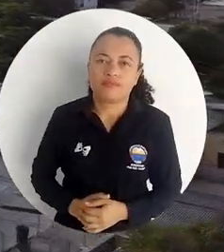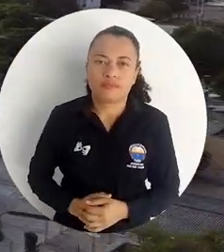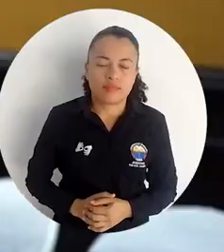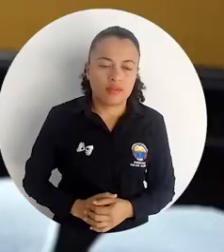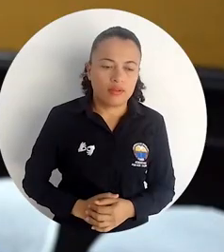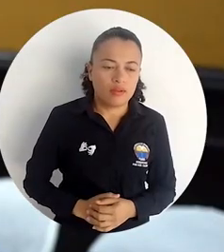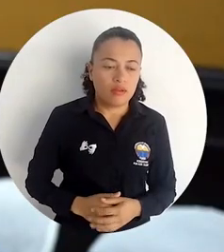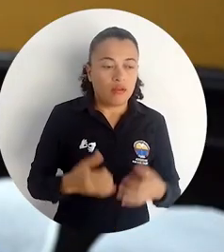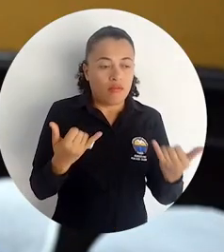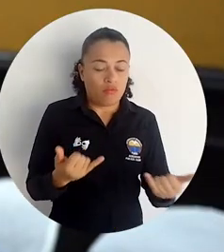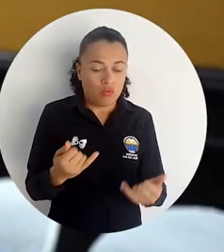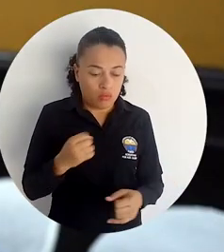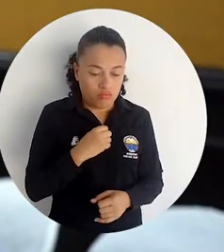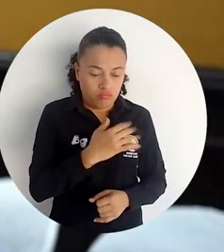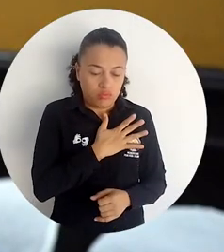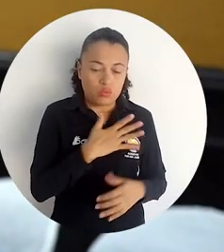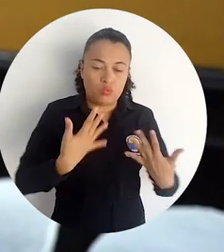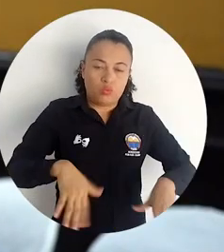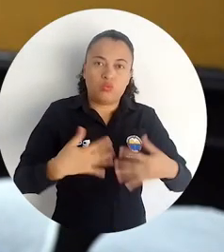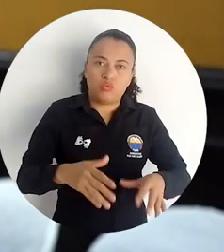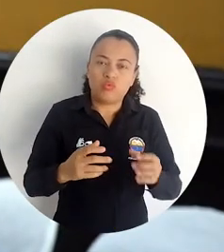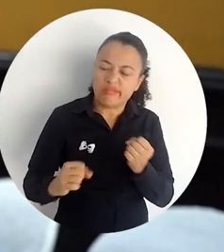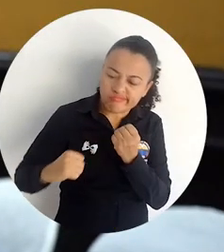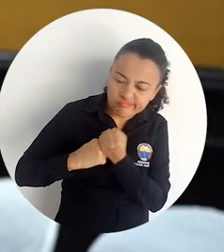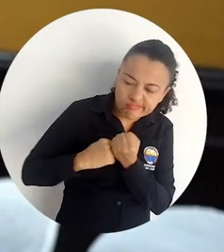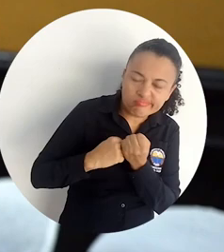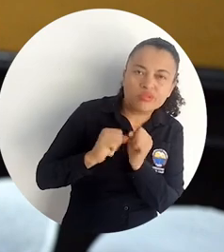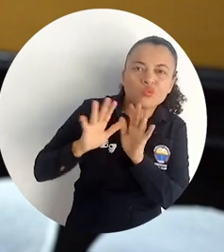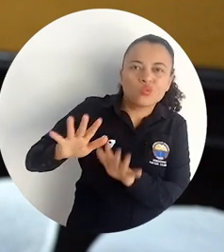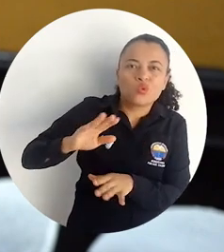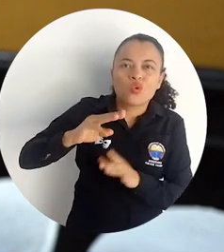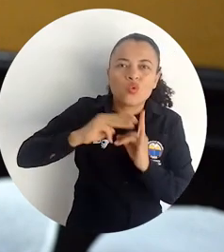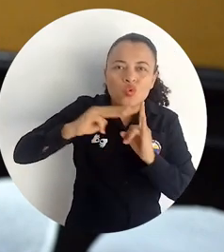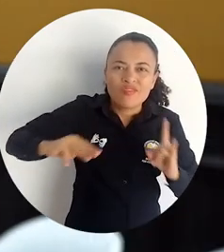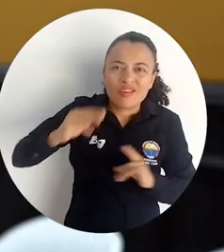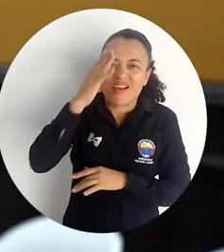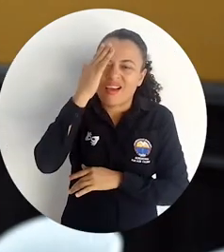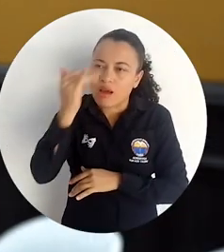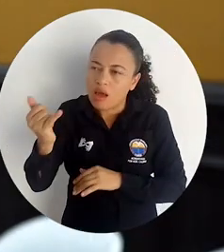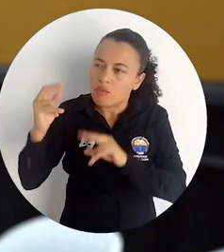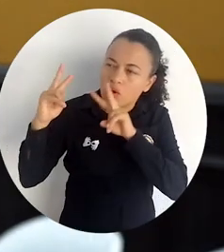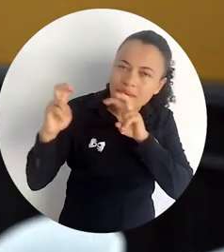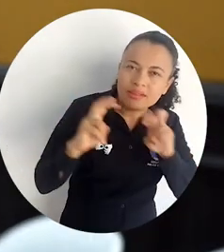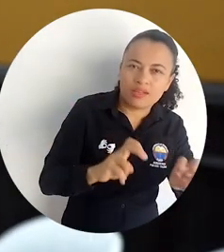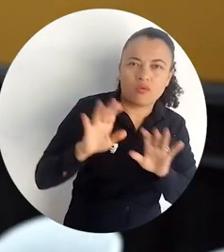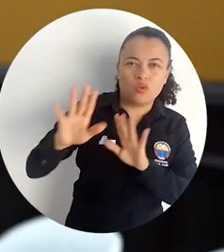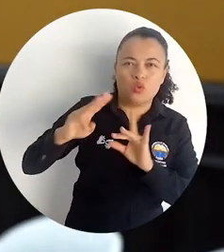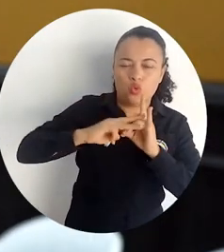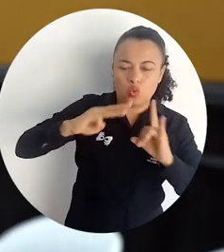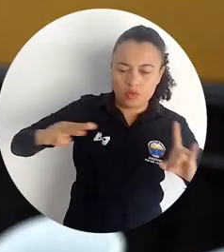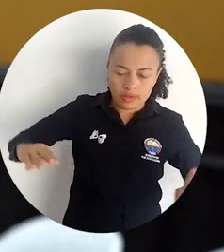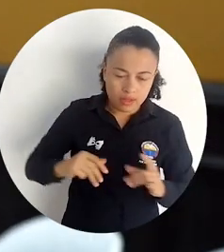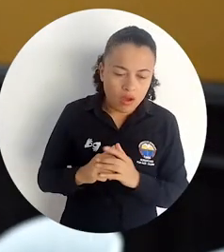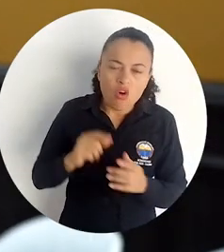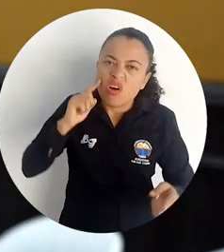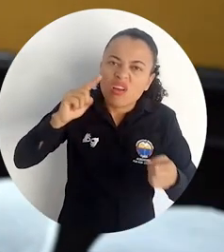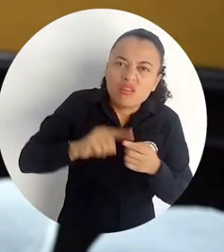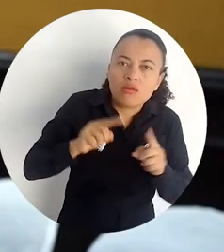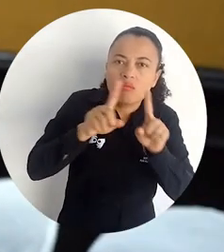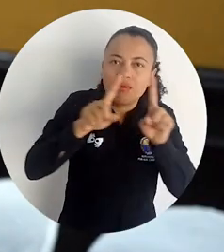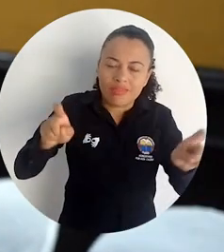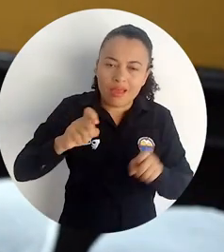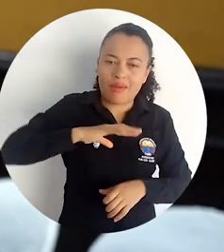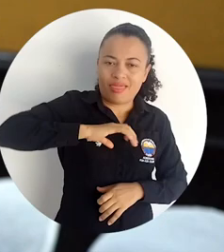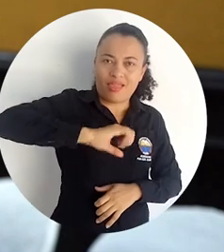influencia. Hemos tenido la oportunidad de tener ese acompañamiento académico, investigativo de la Universidad